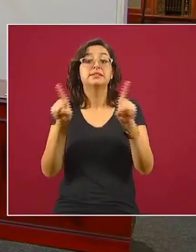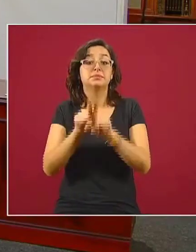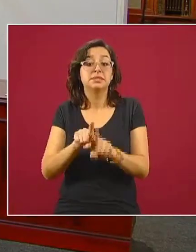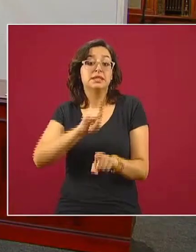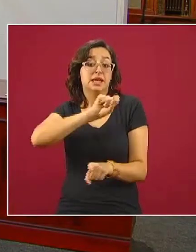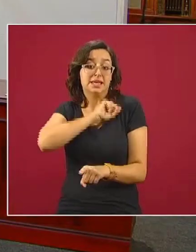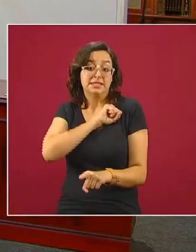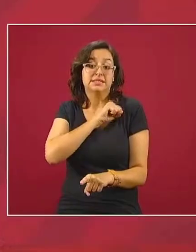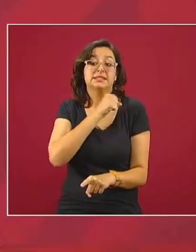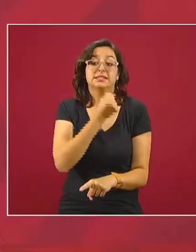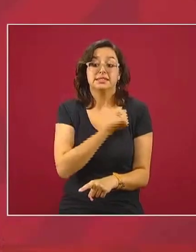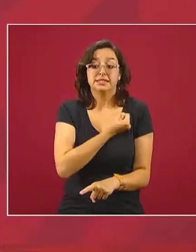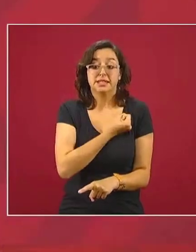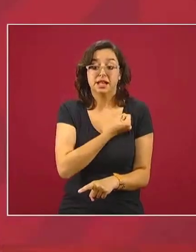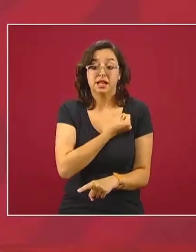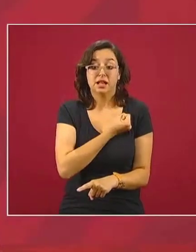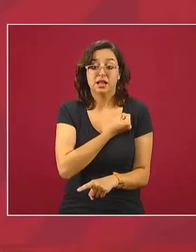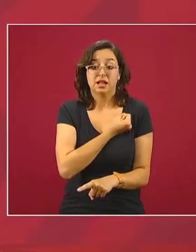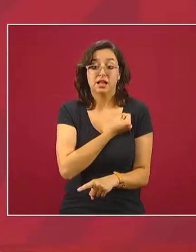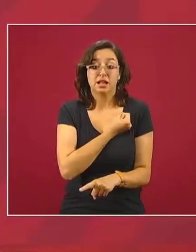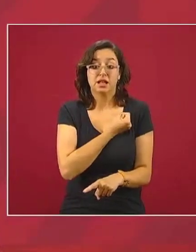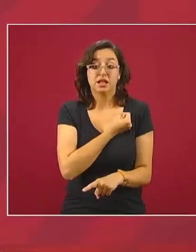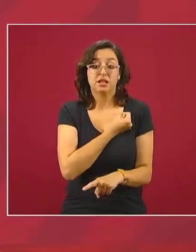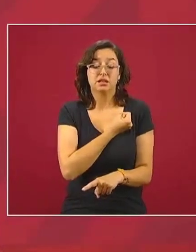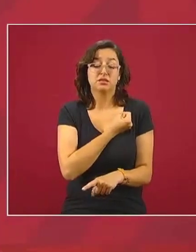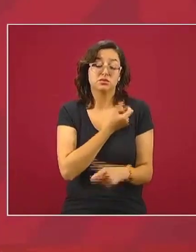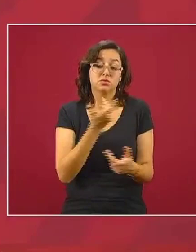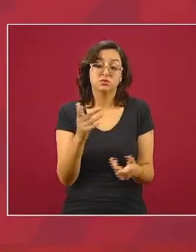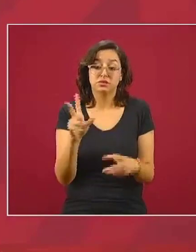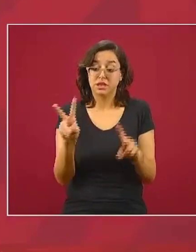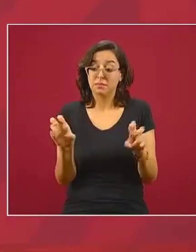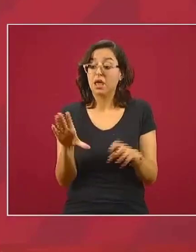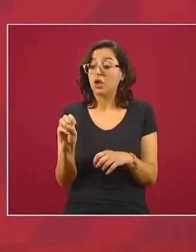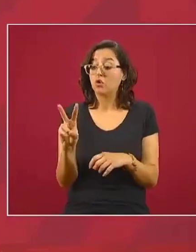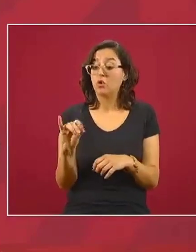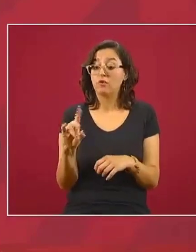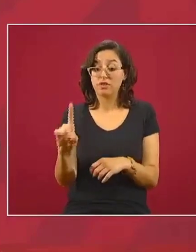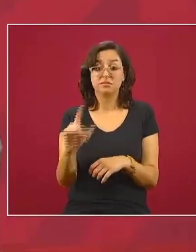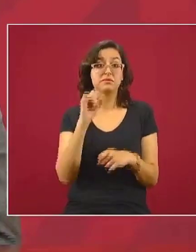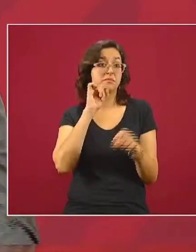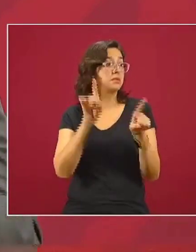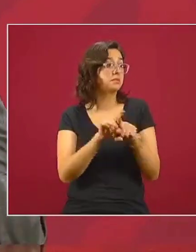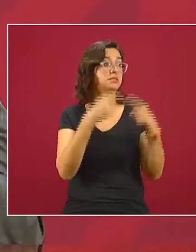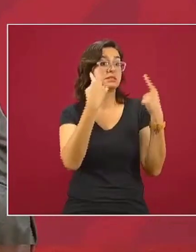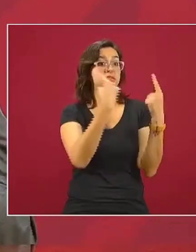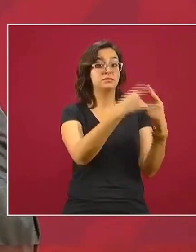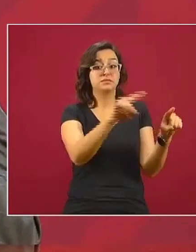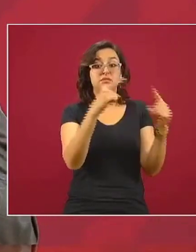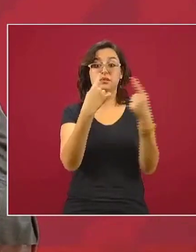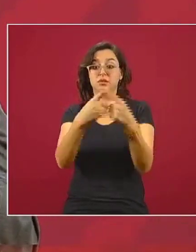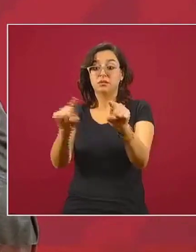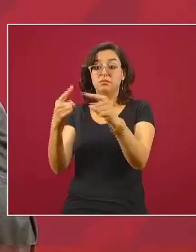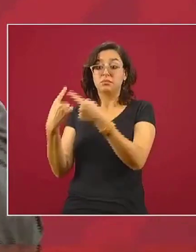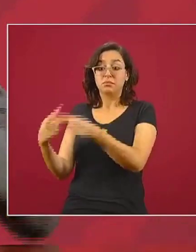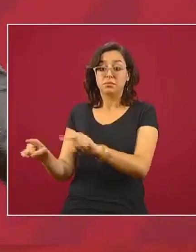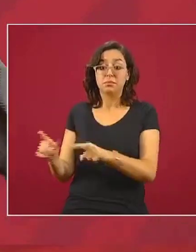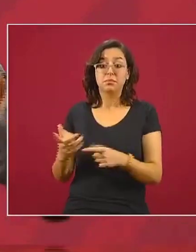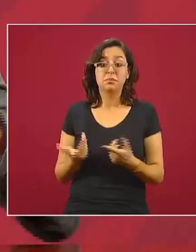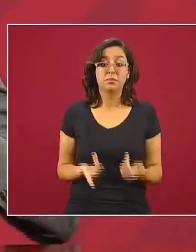con respecto a el el COVID digamos que son como ondas